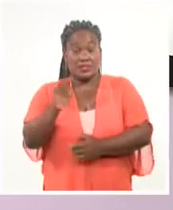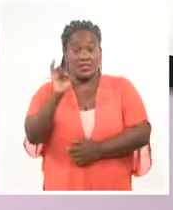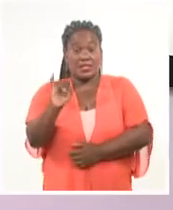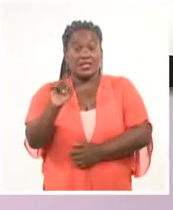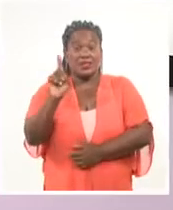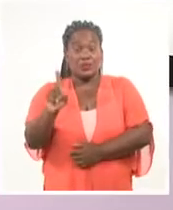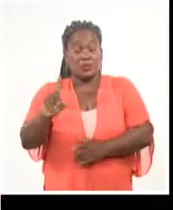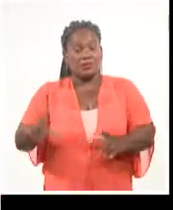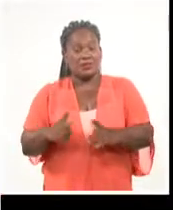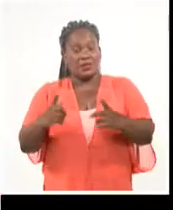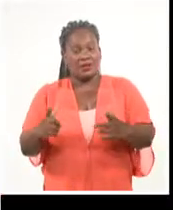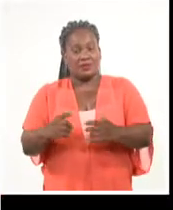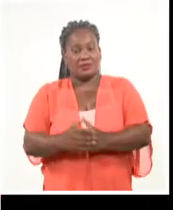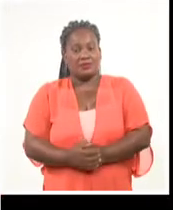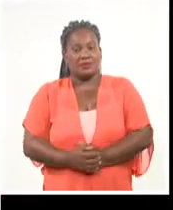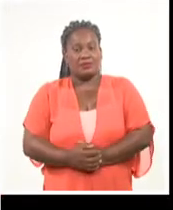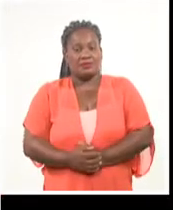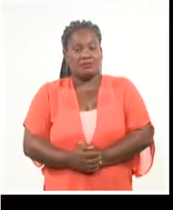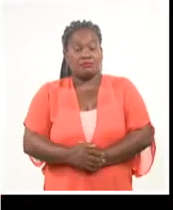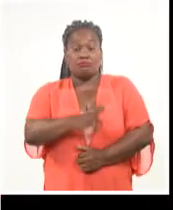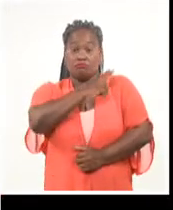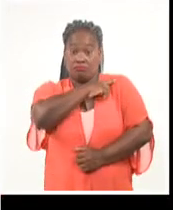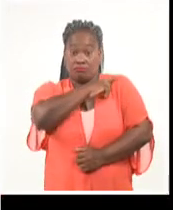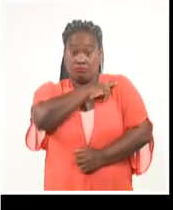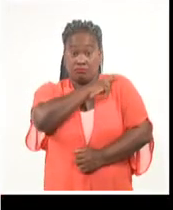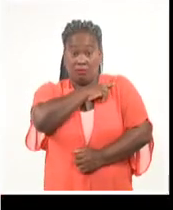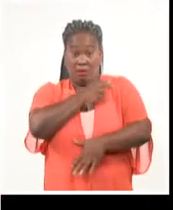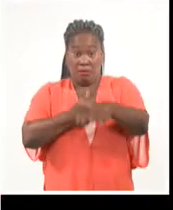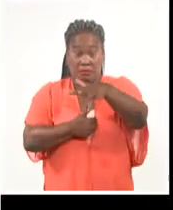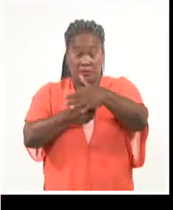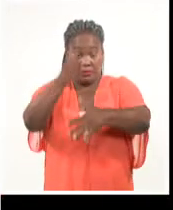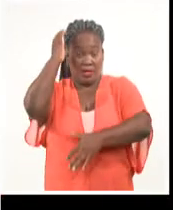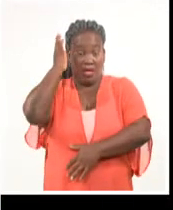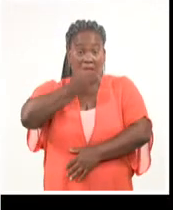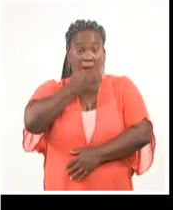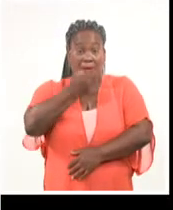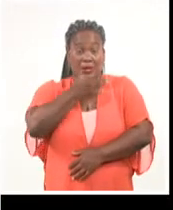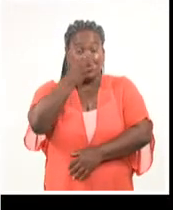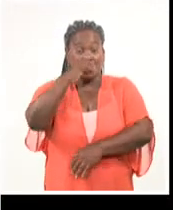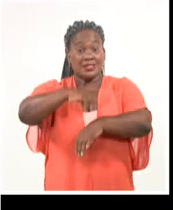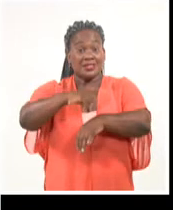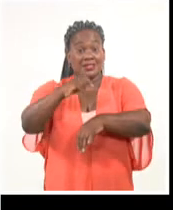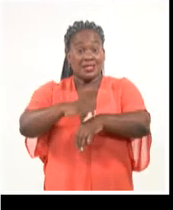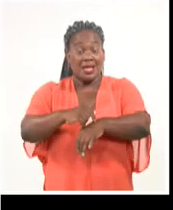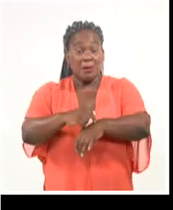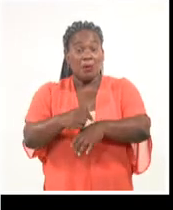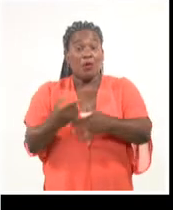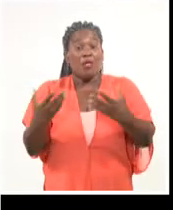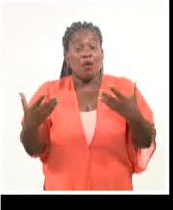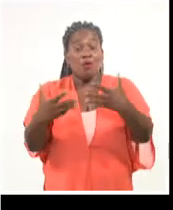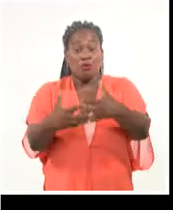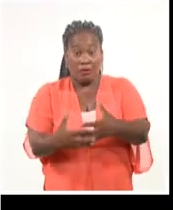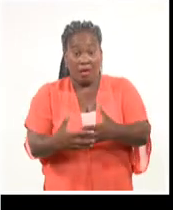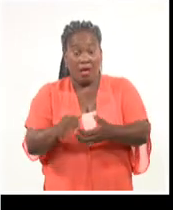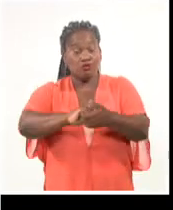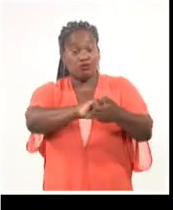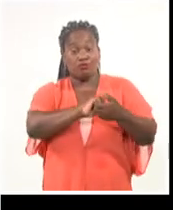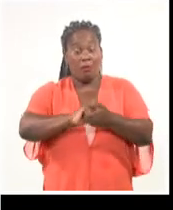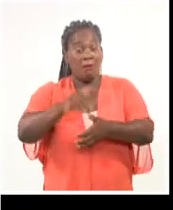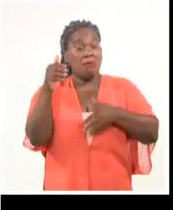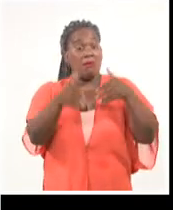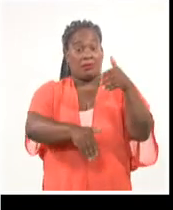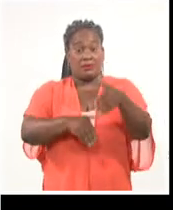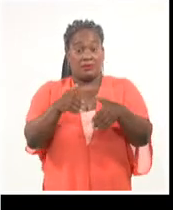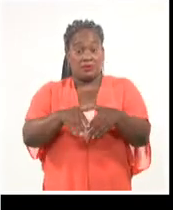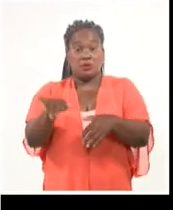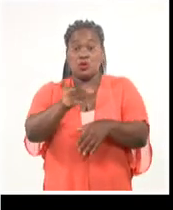aniversario. El jefe de Estado resaltó que son tiempos de unidad, solidaridad, participación, también